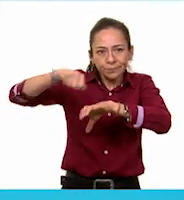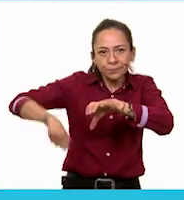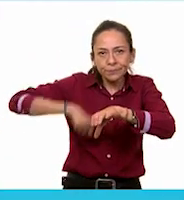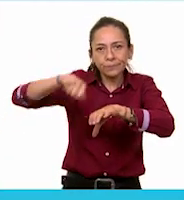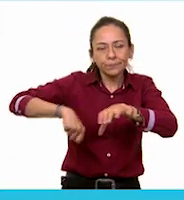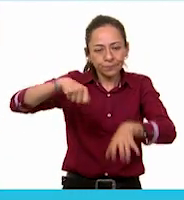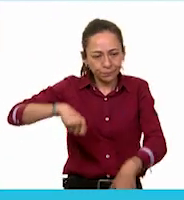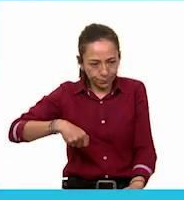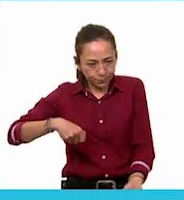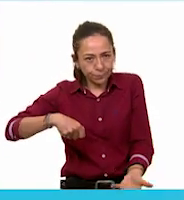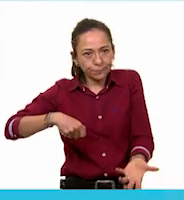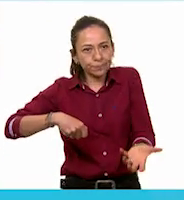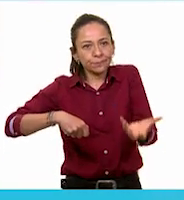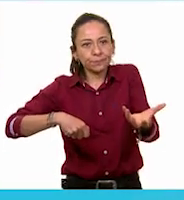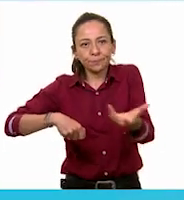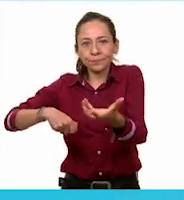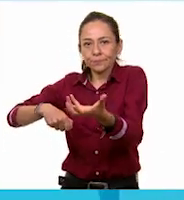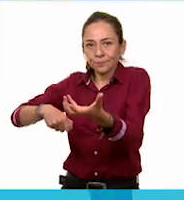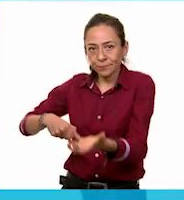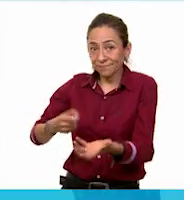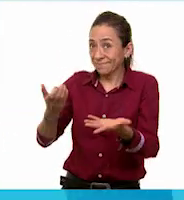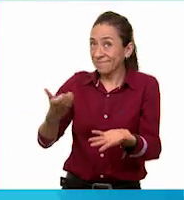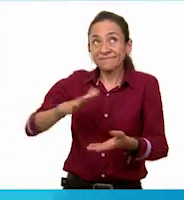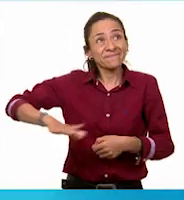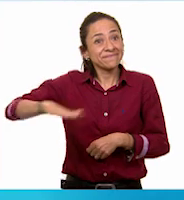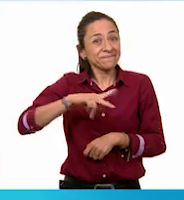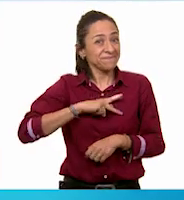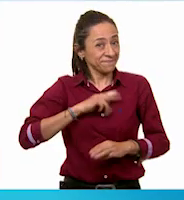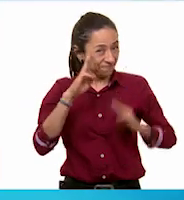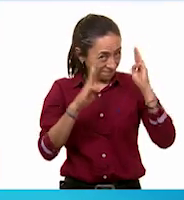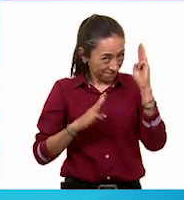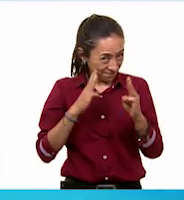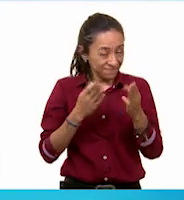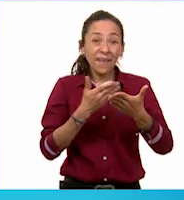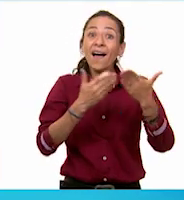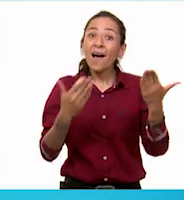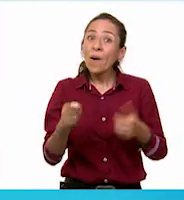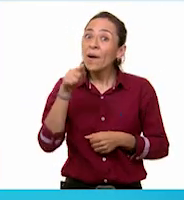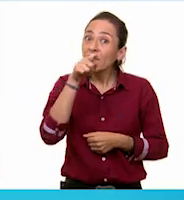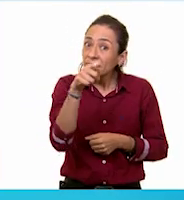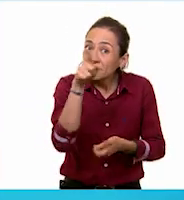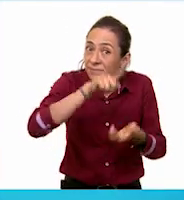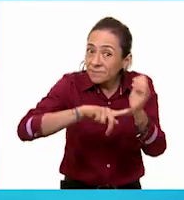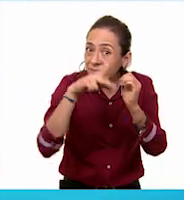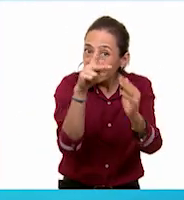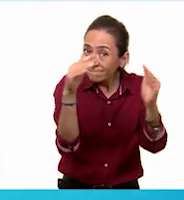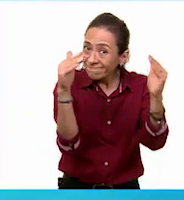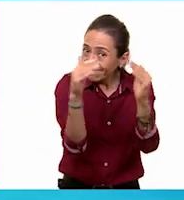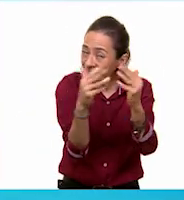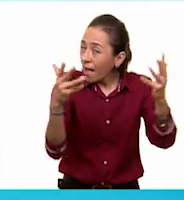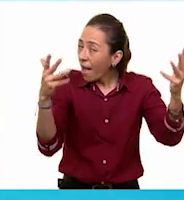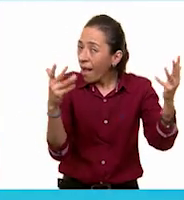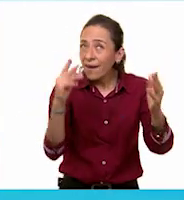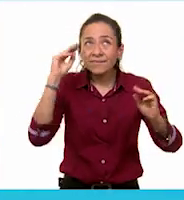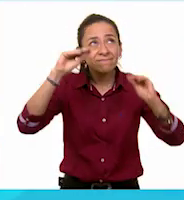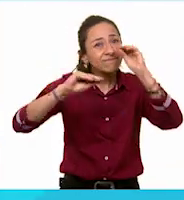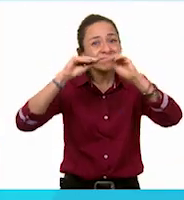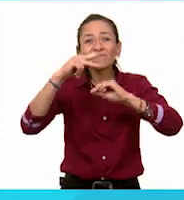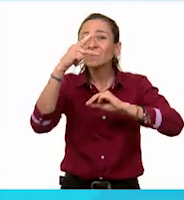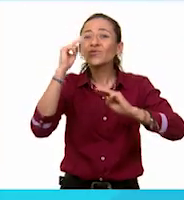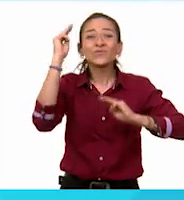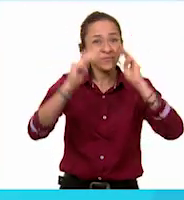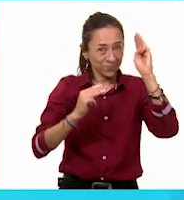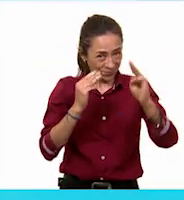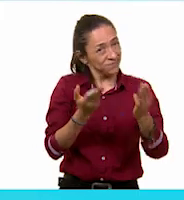mi museo. Nos invito a que realicen su museo en casa. Y yo me voy a dar a la tarea